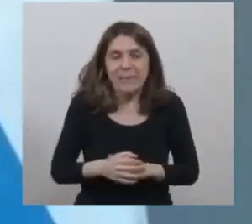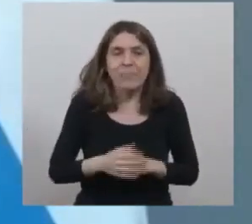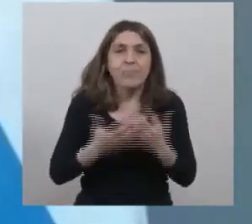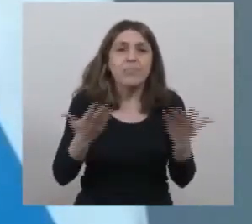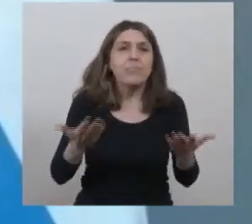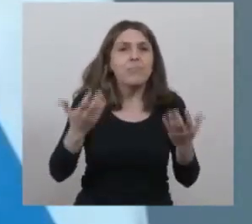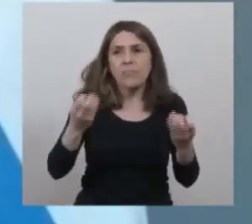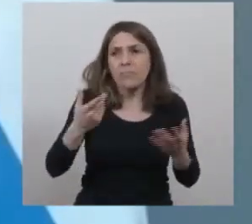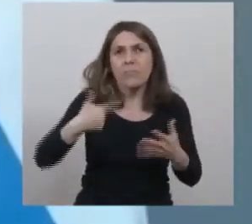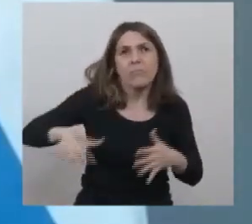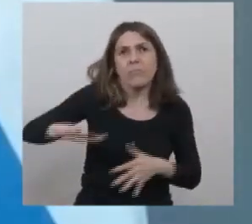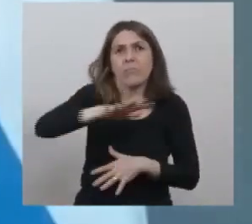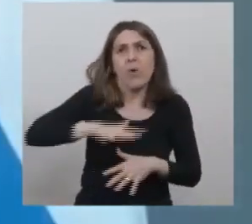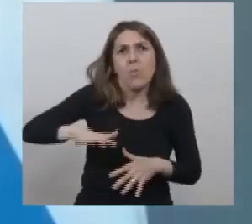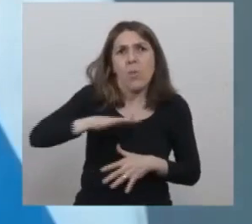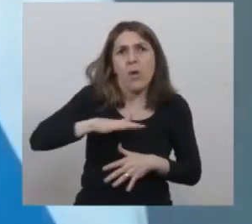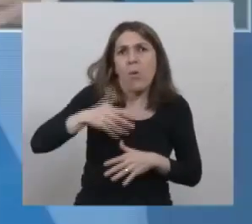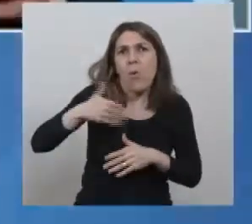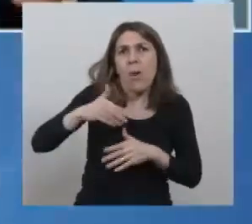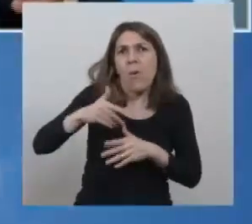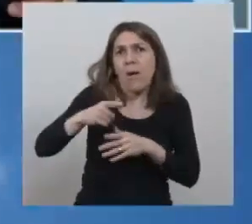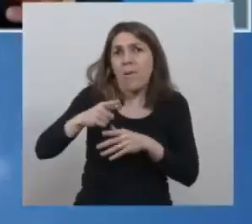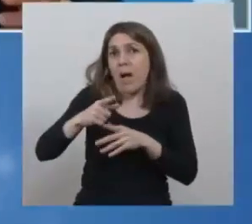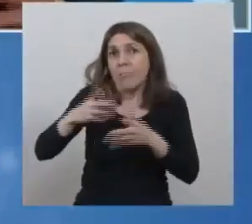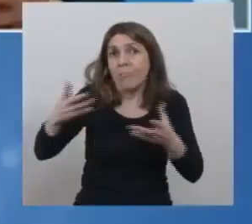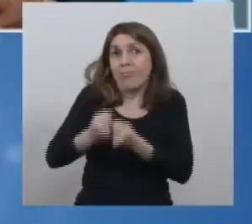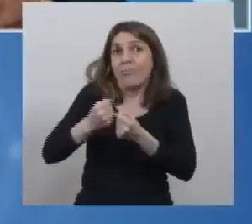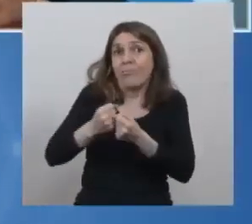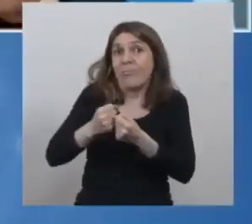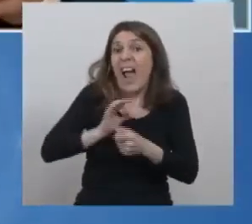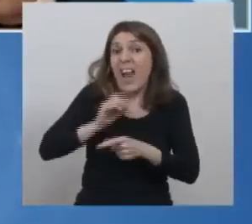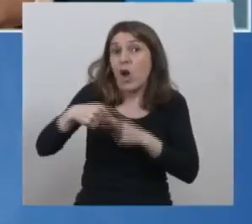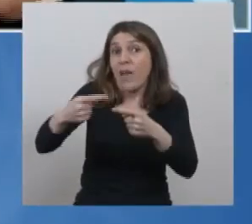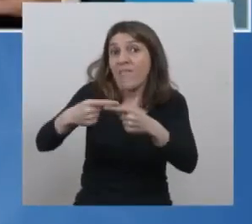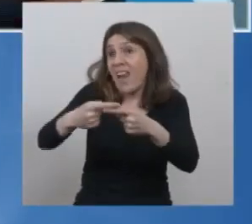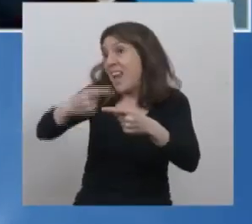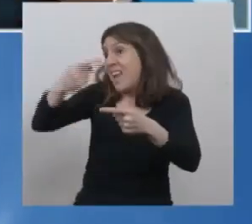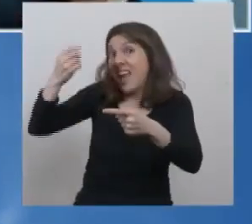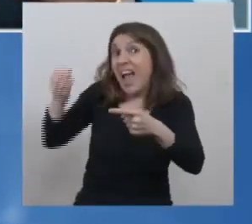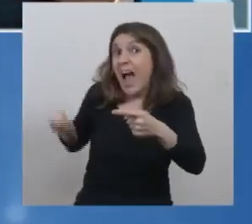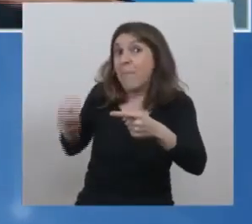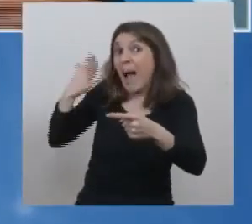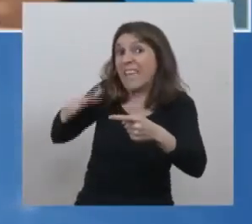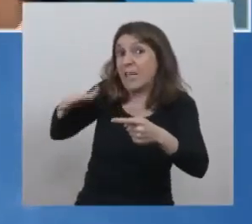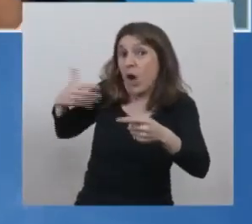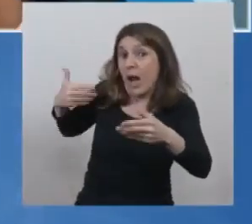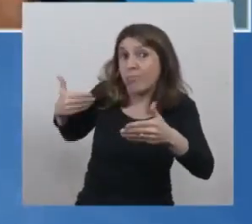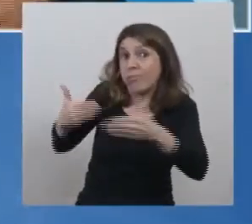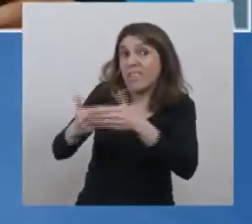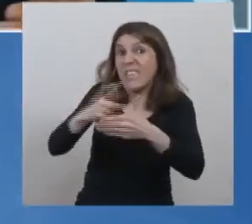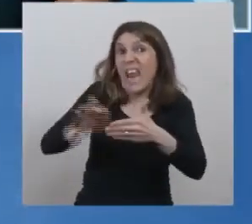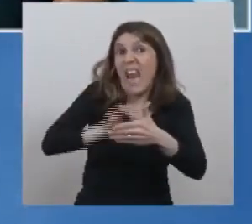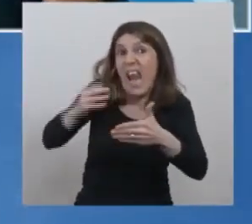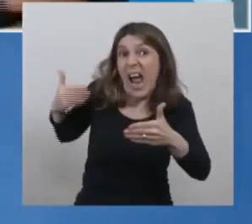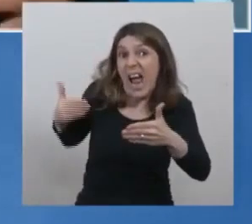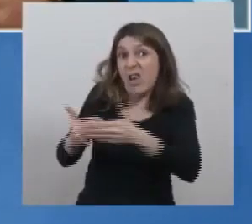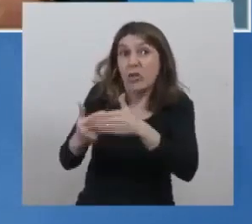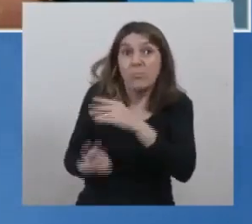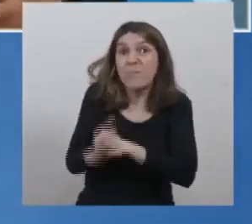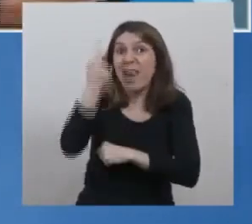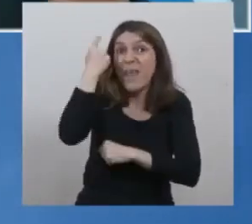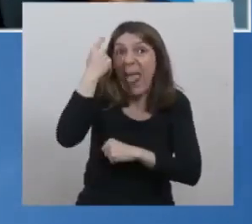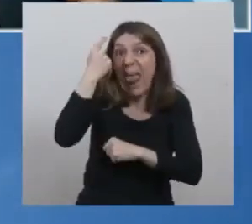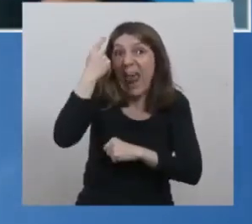porque nuestra localidad va a cumplir 100 años el año que viene y es la primera vez que tenemos la posibilidad en la parte